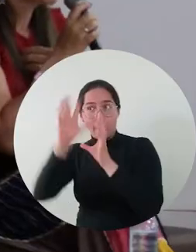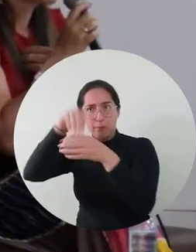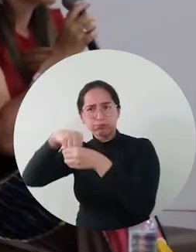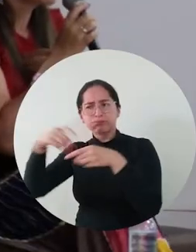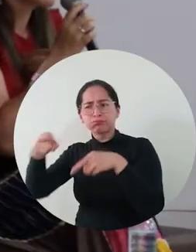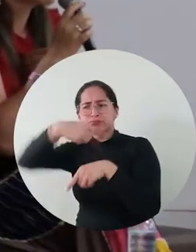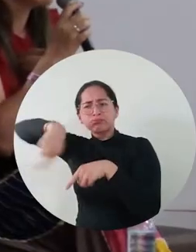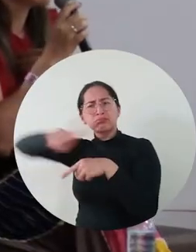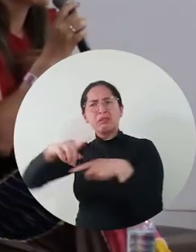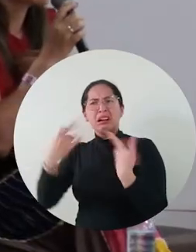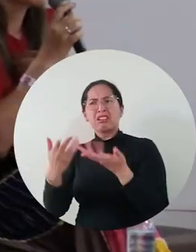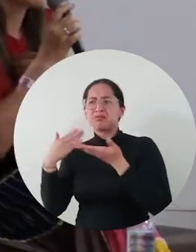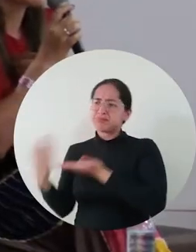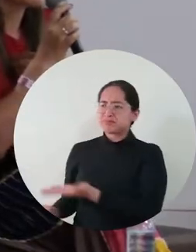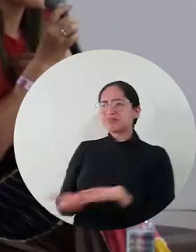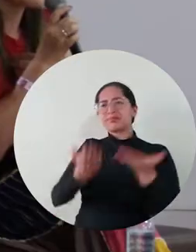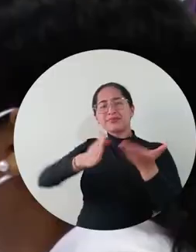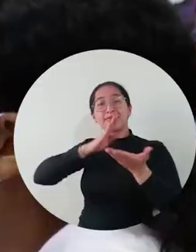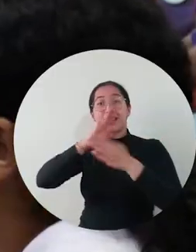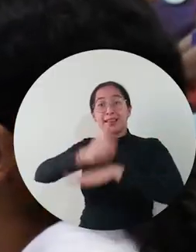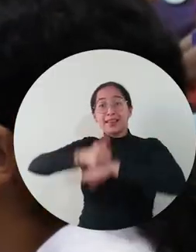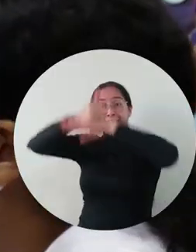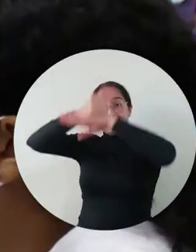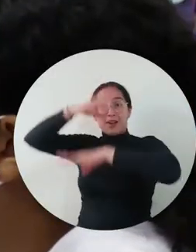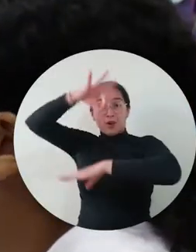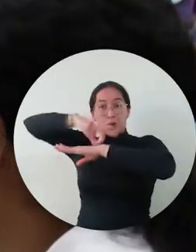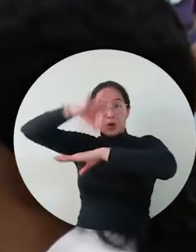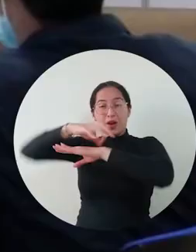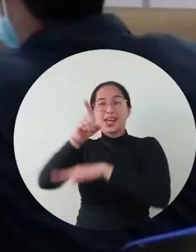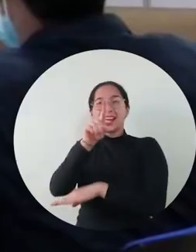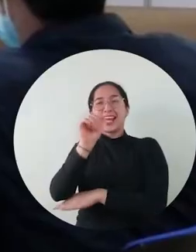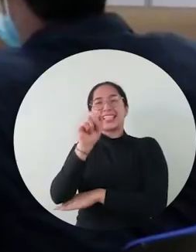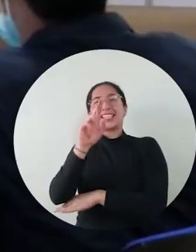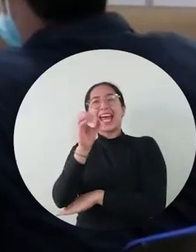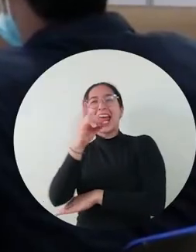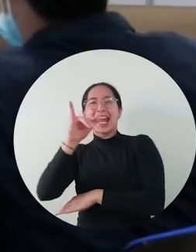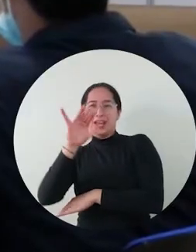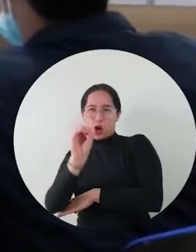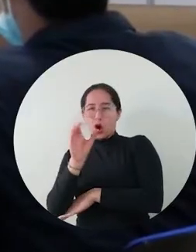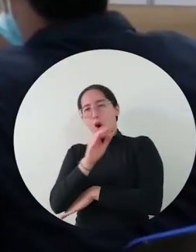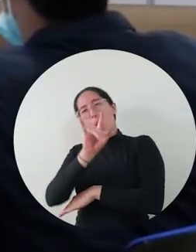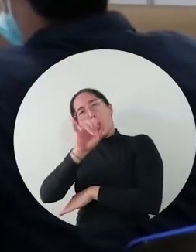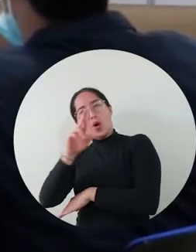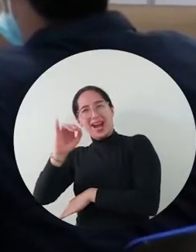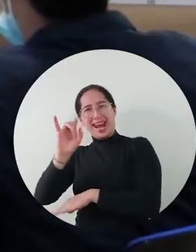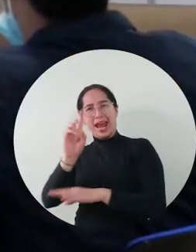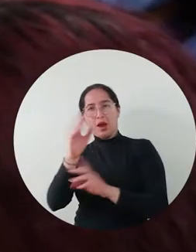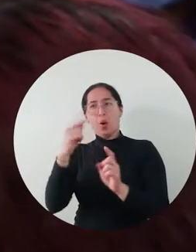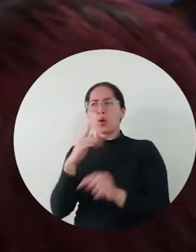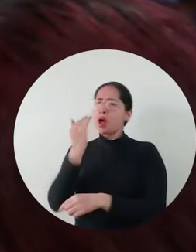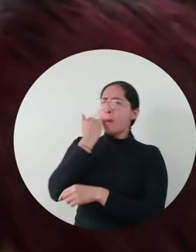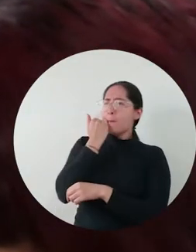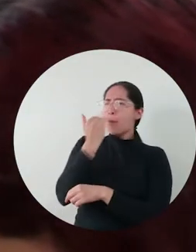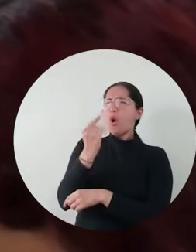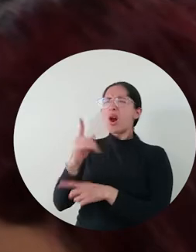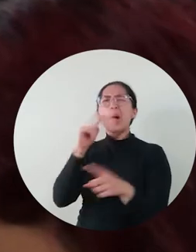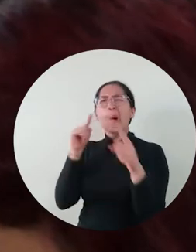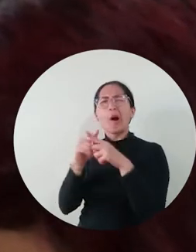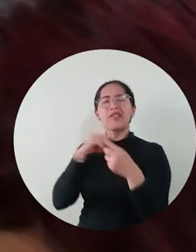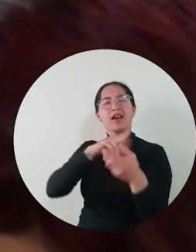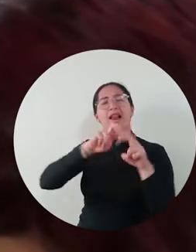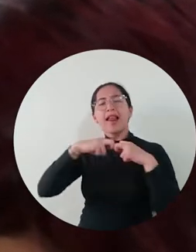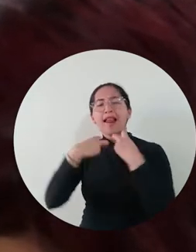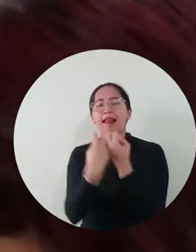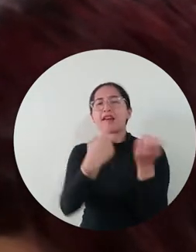Psicología, recibieron en el campus a la directora de la Fundación Sergio Urrego Alba Reyes, para llevar a cabo un conversatorio